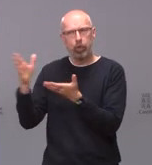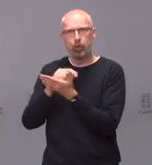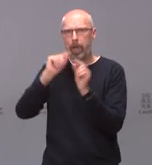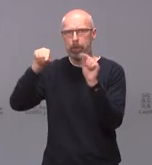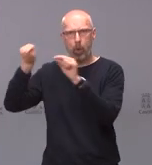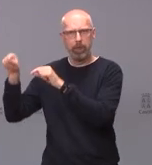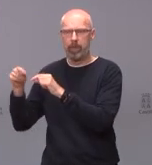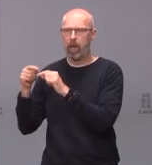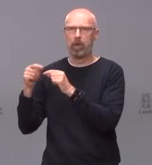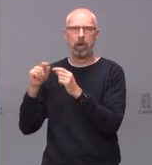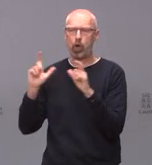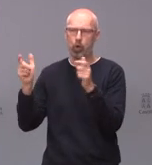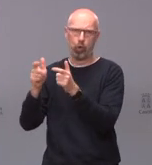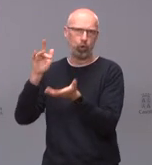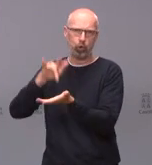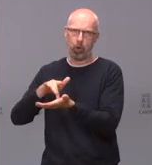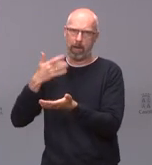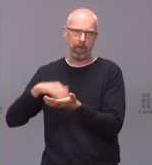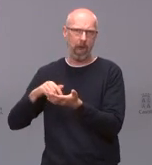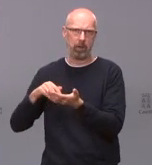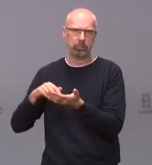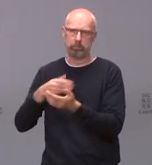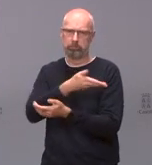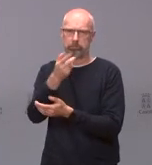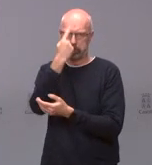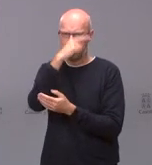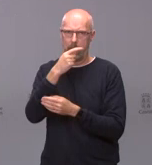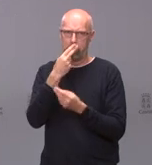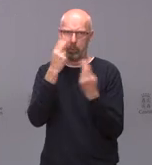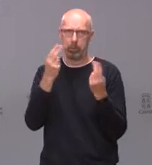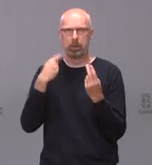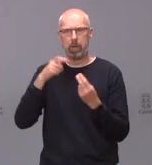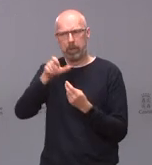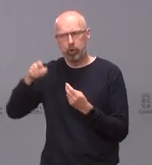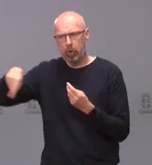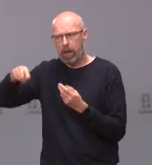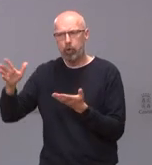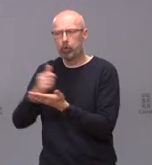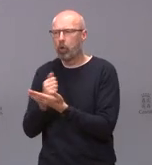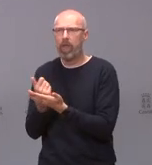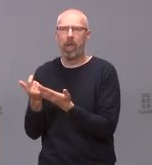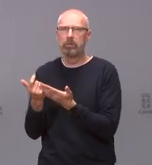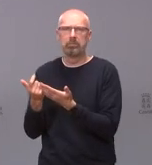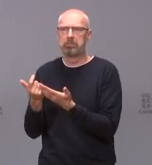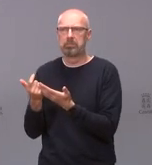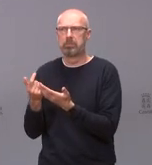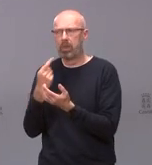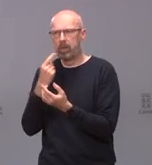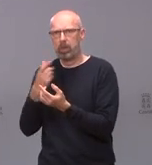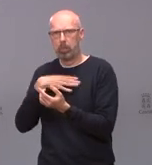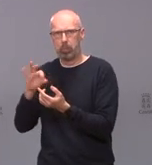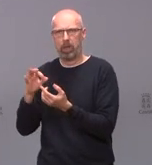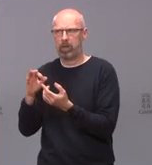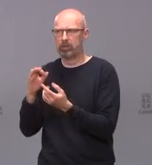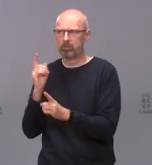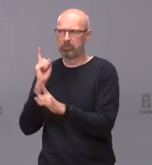reunión pública y notoria en la que ninguna de las personas que estaban allí todo lo contrario puede decir semejante cosa